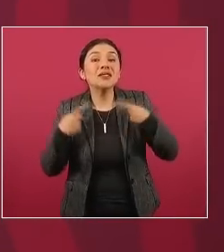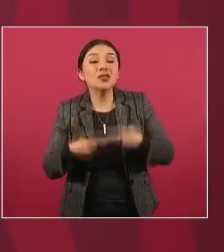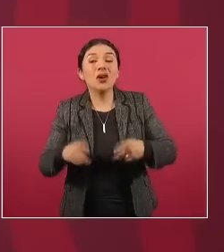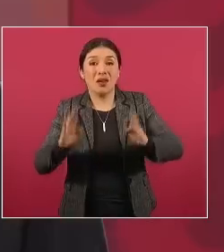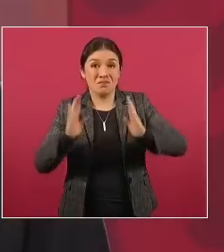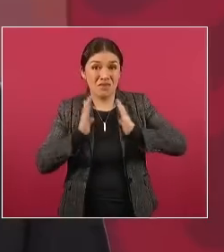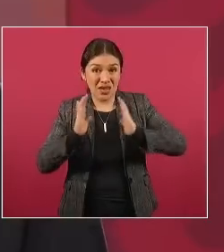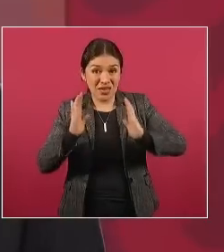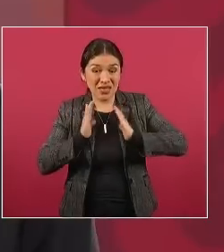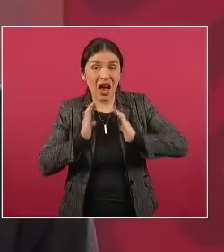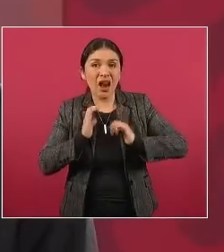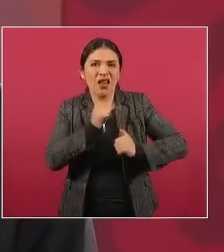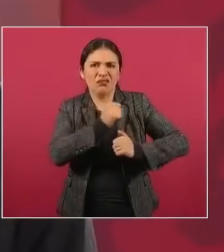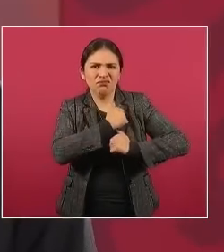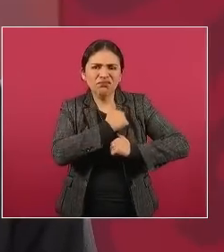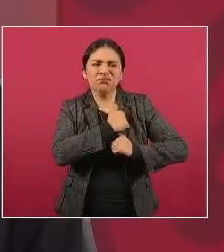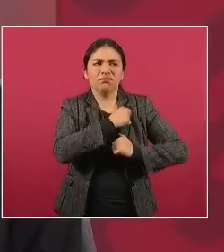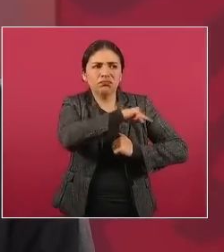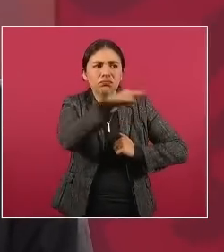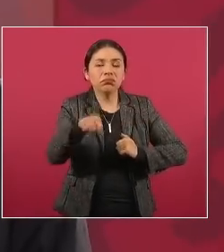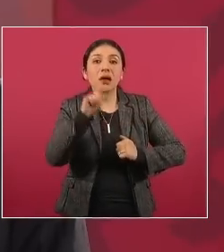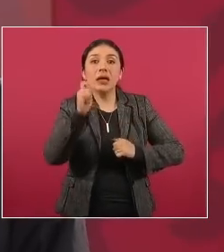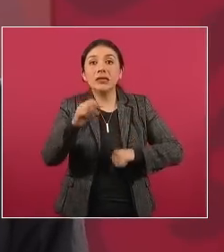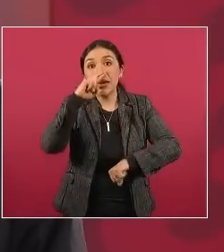quienes no lo sepan y por ahí lo hayan escuchado nombrar alguna vez.